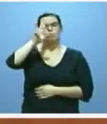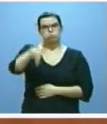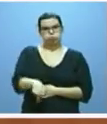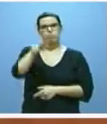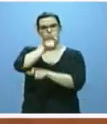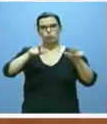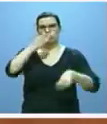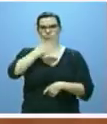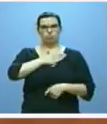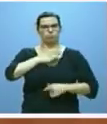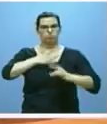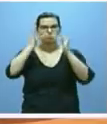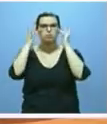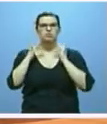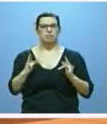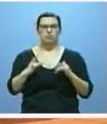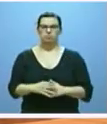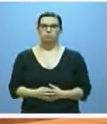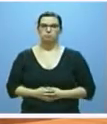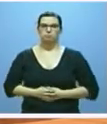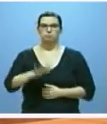honrados servidores públicos.